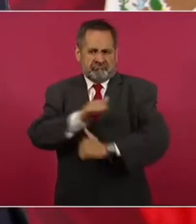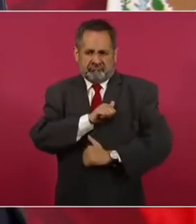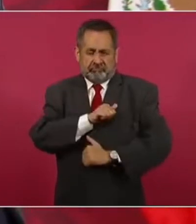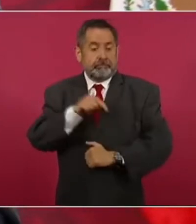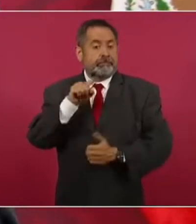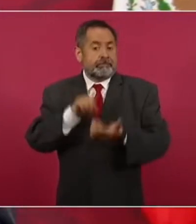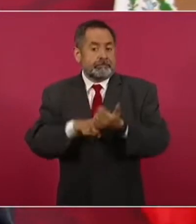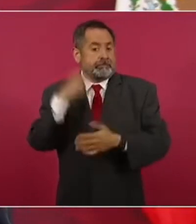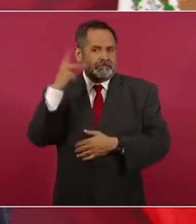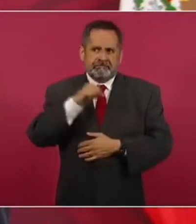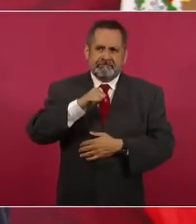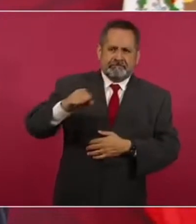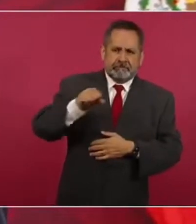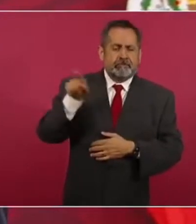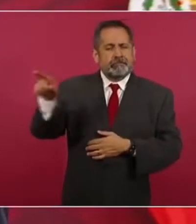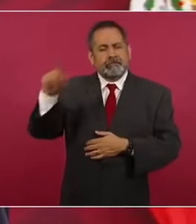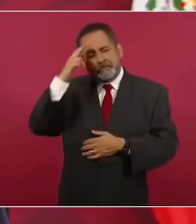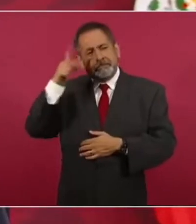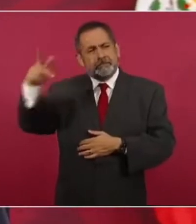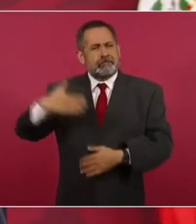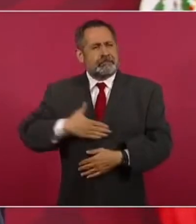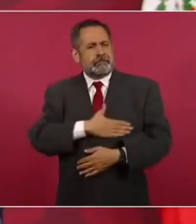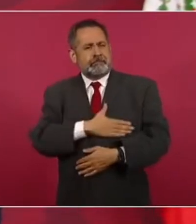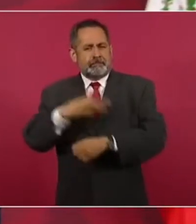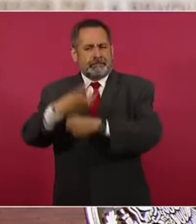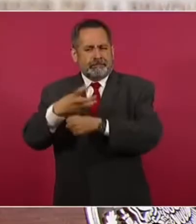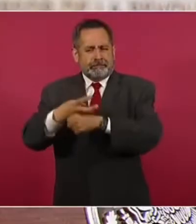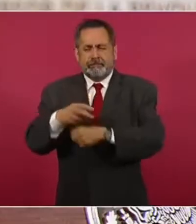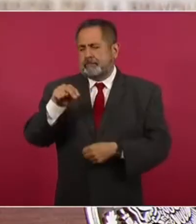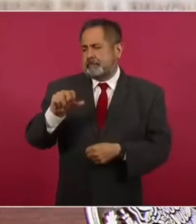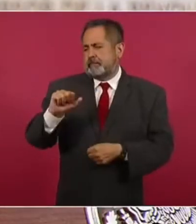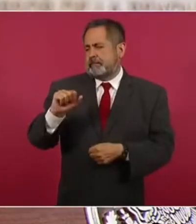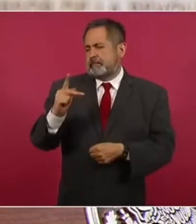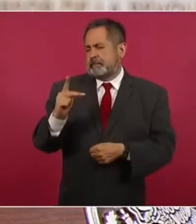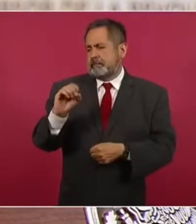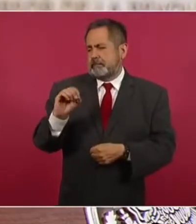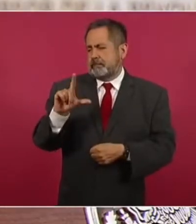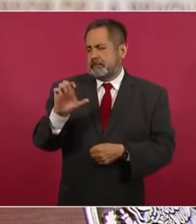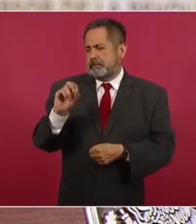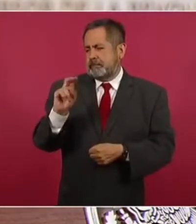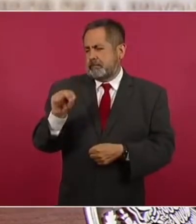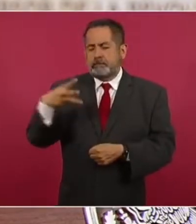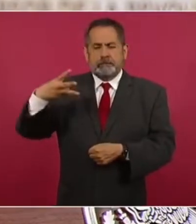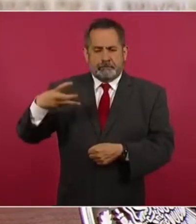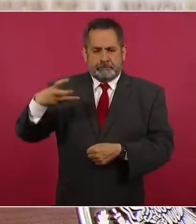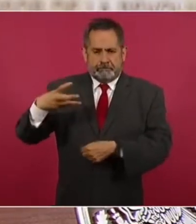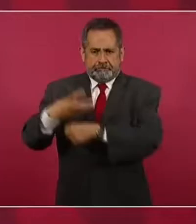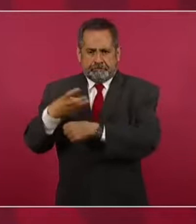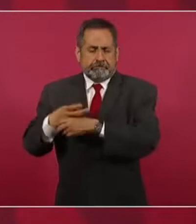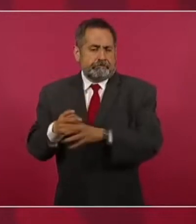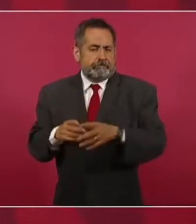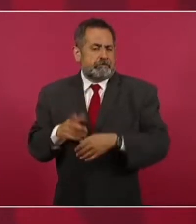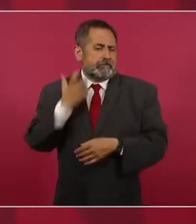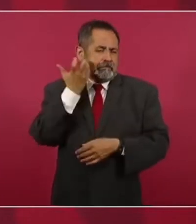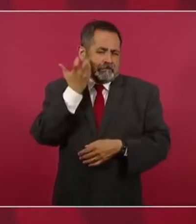El ejército de Napoleón III, que utilizando como pretexto, como lo